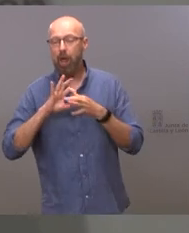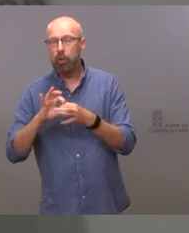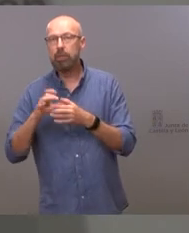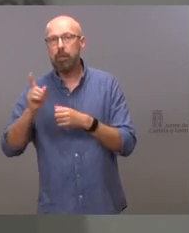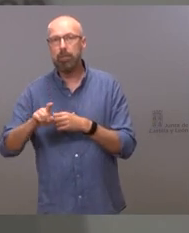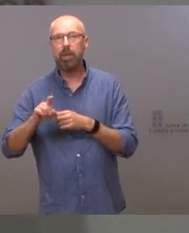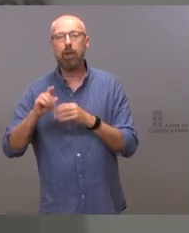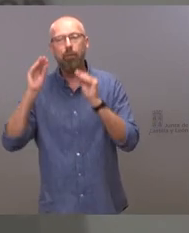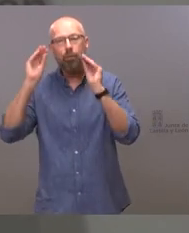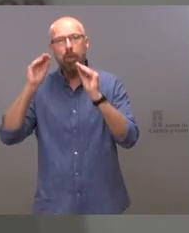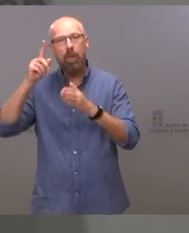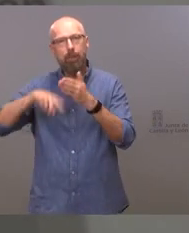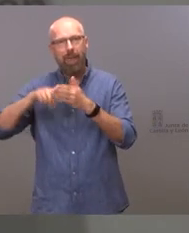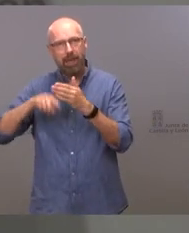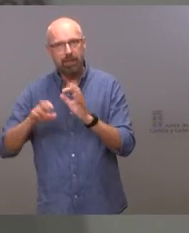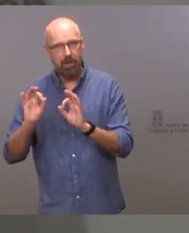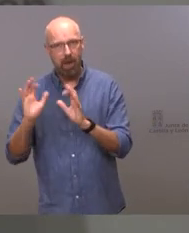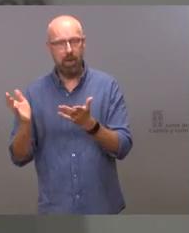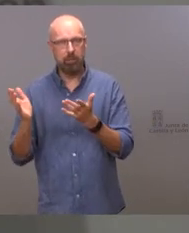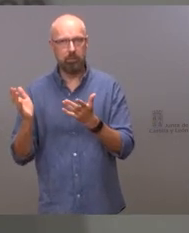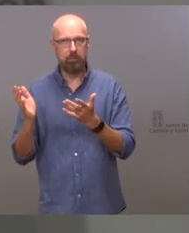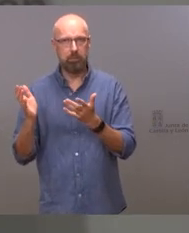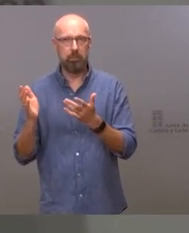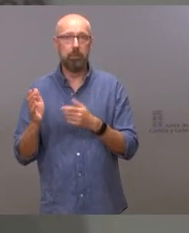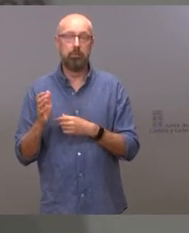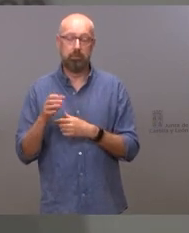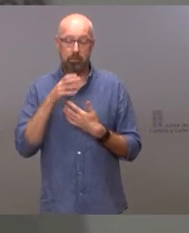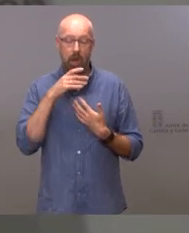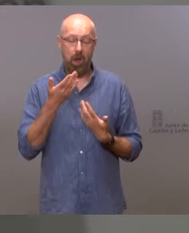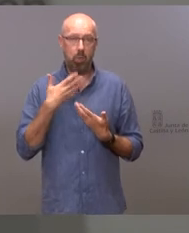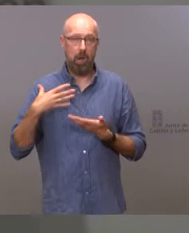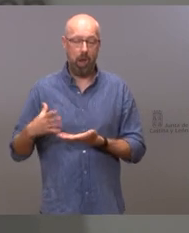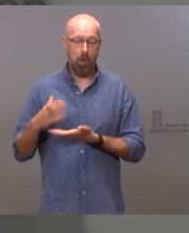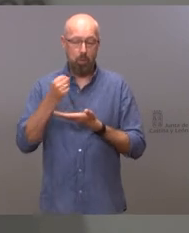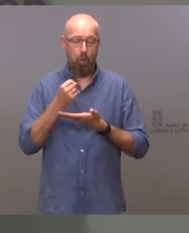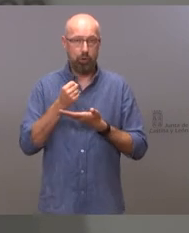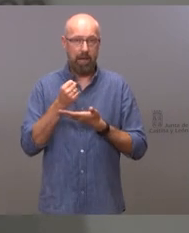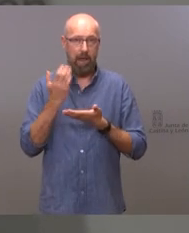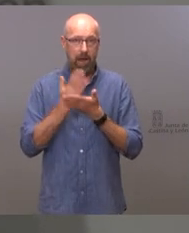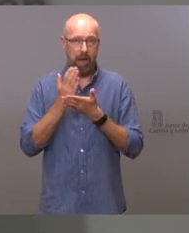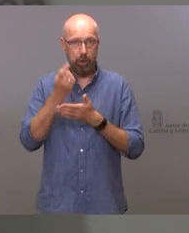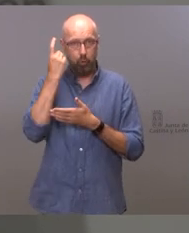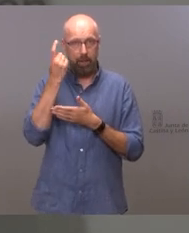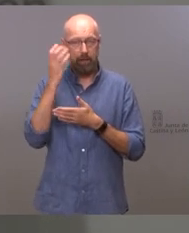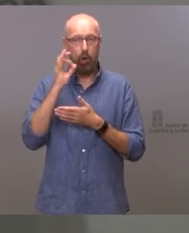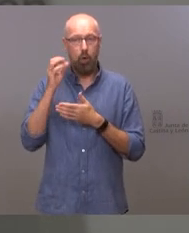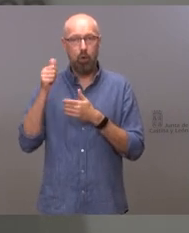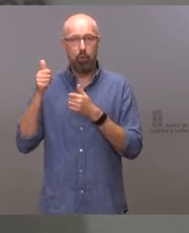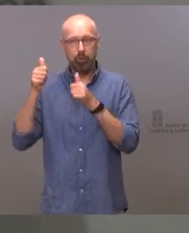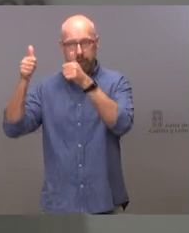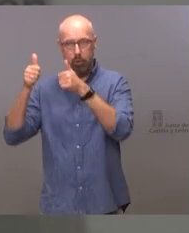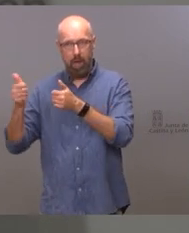especialistas mientras tengamos una bolsa de estudiantes o de licenciados sin formación